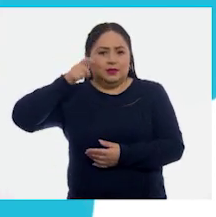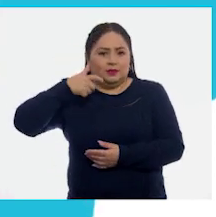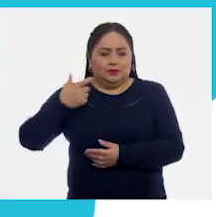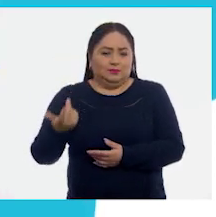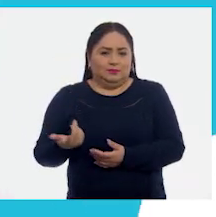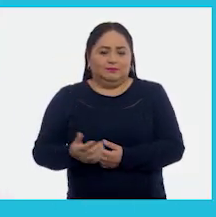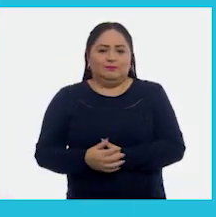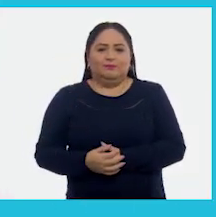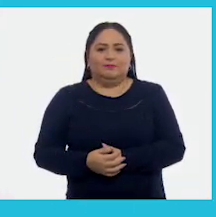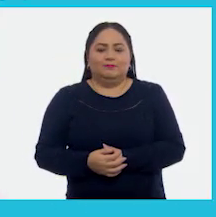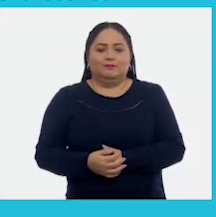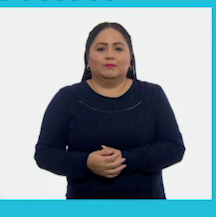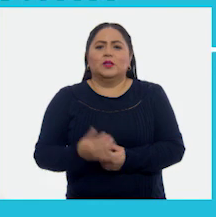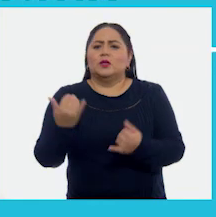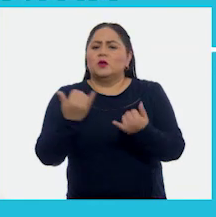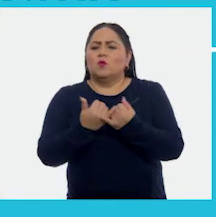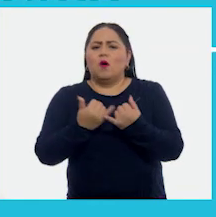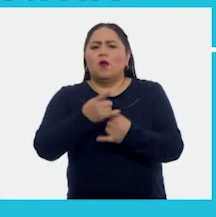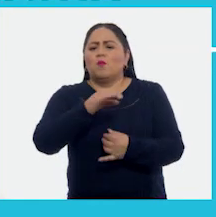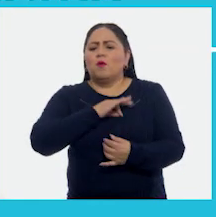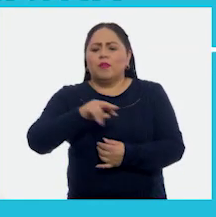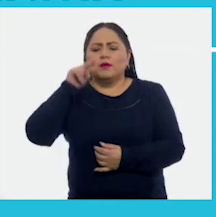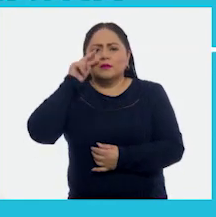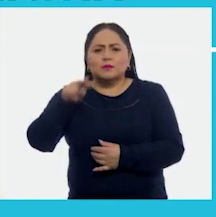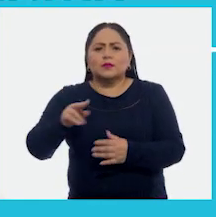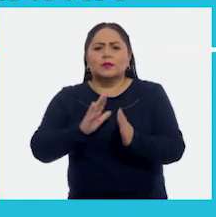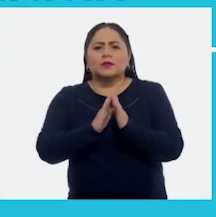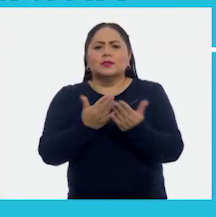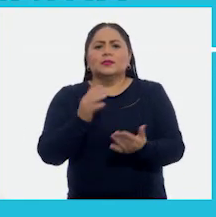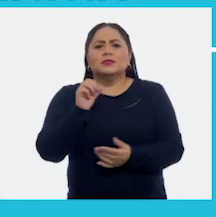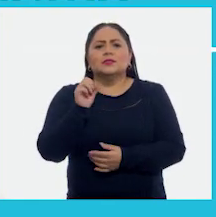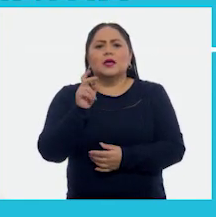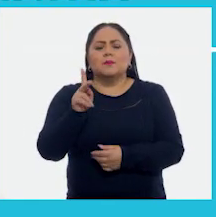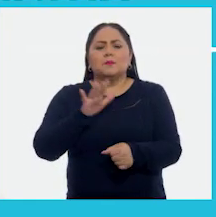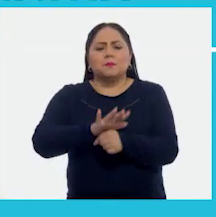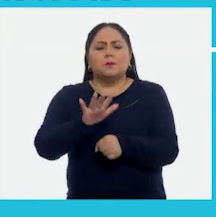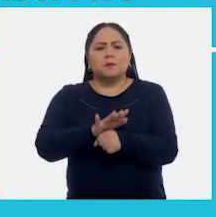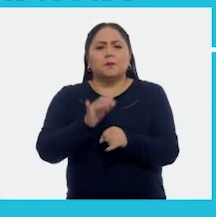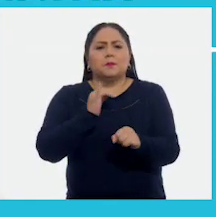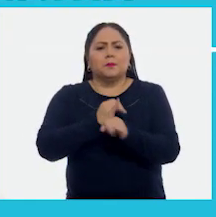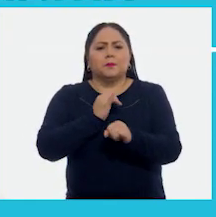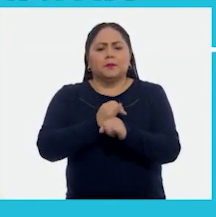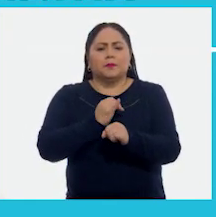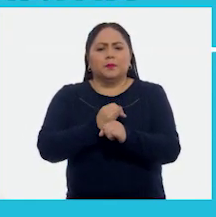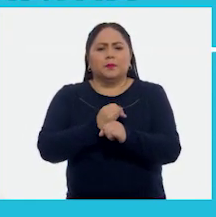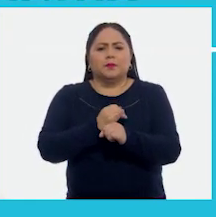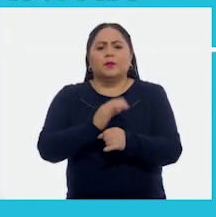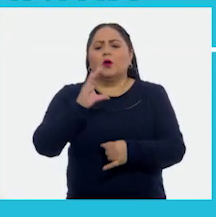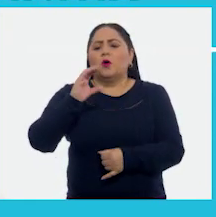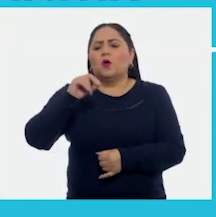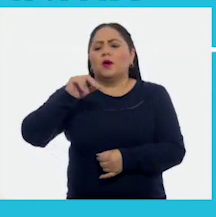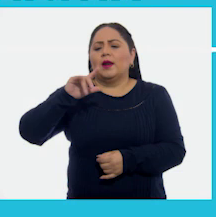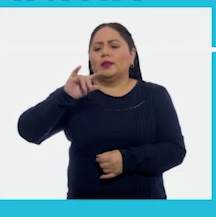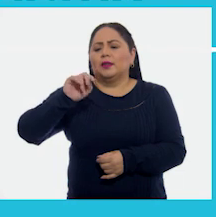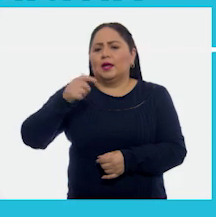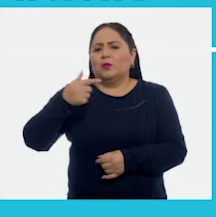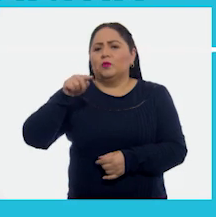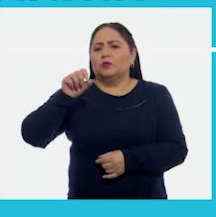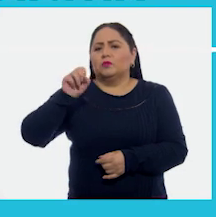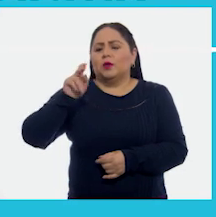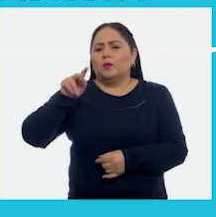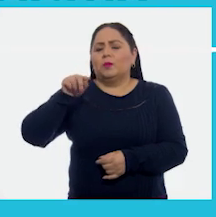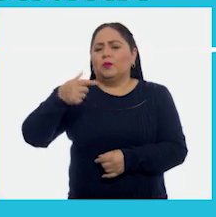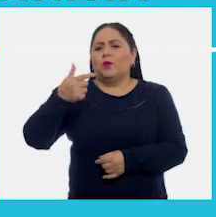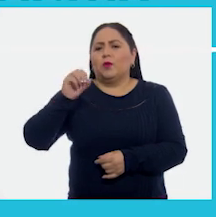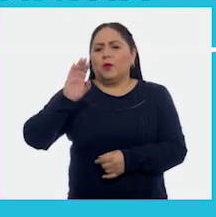líneas! También puedes encontrar los libros de texto en la página conaliteg.cep